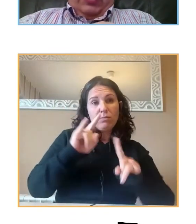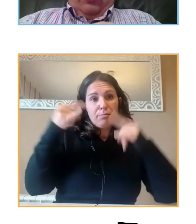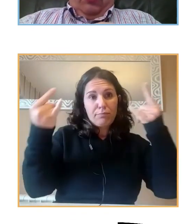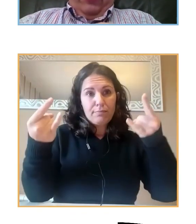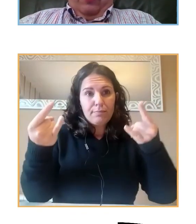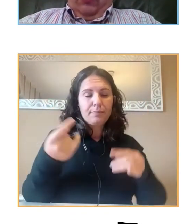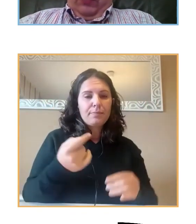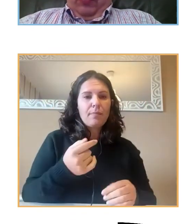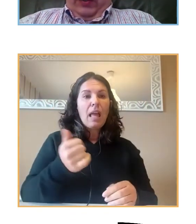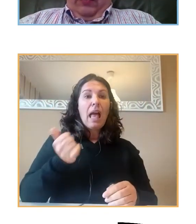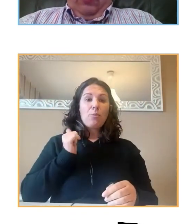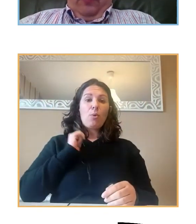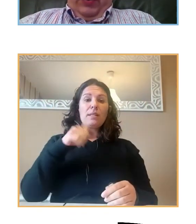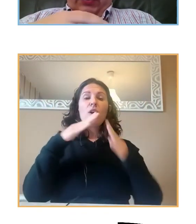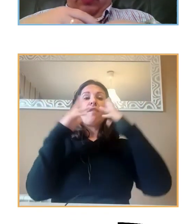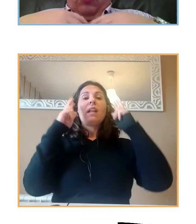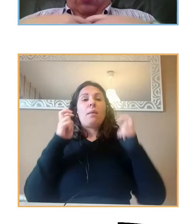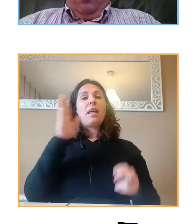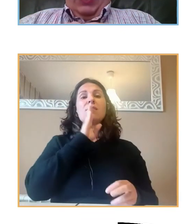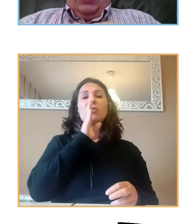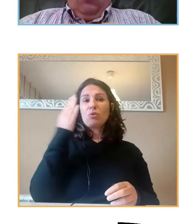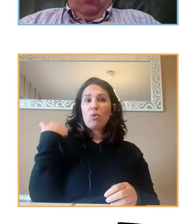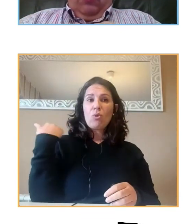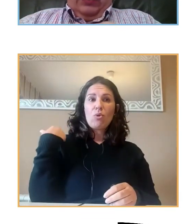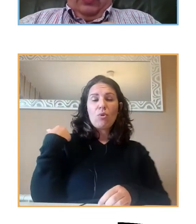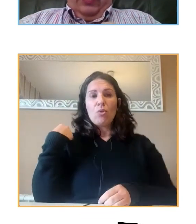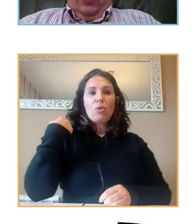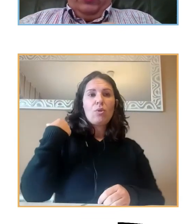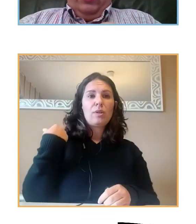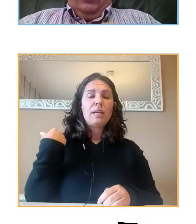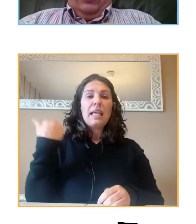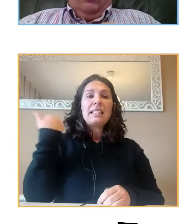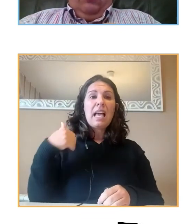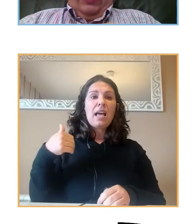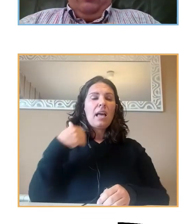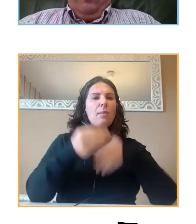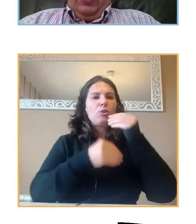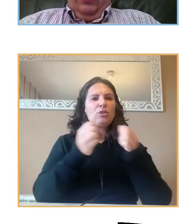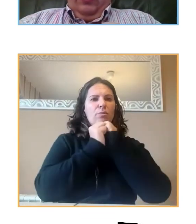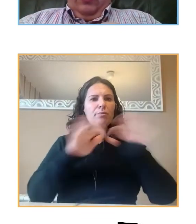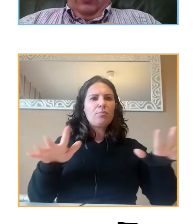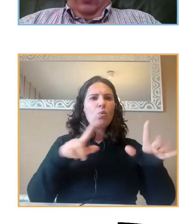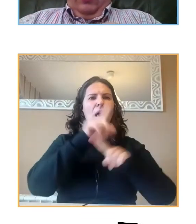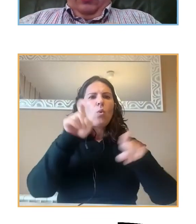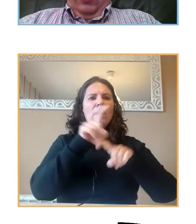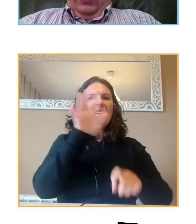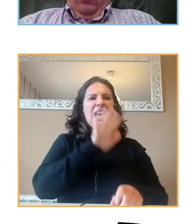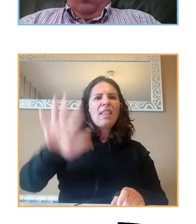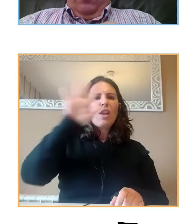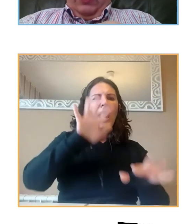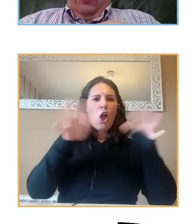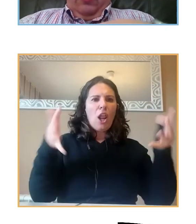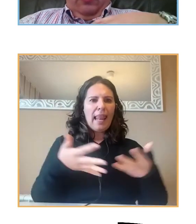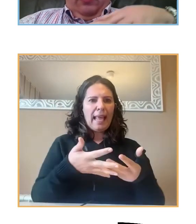pues aprovechando el confinamiento que hemos tenido, pues hemos lanzado una encuesta nacional online que,